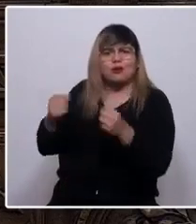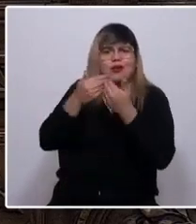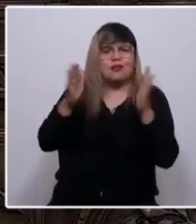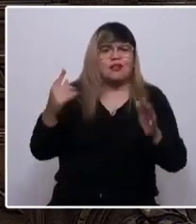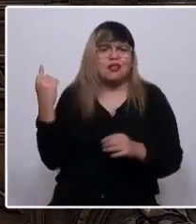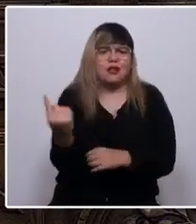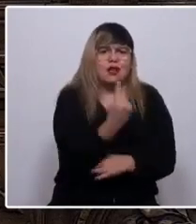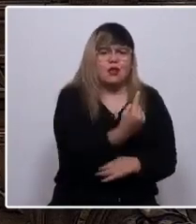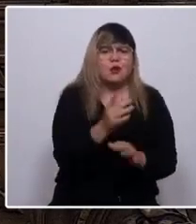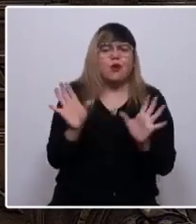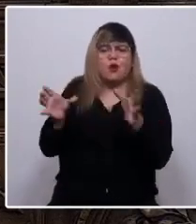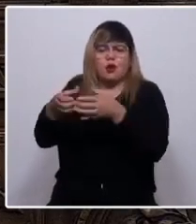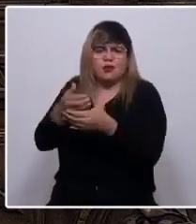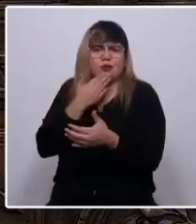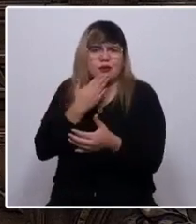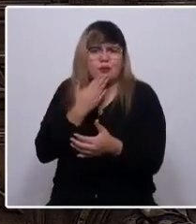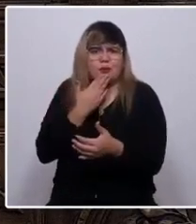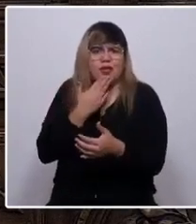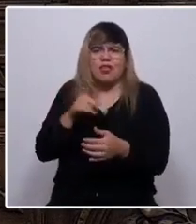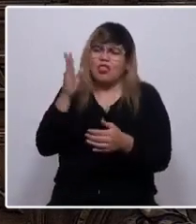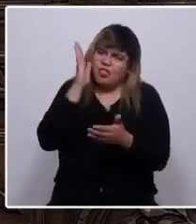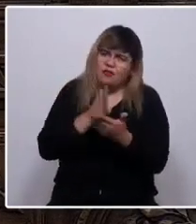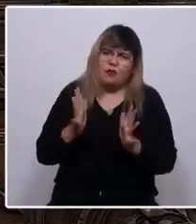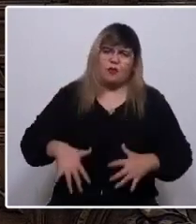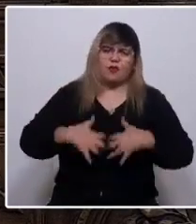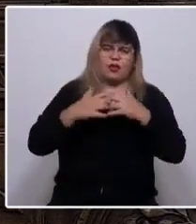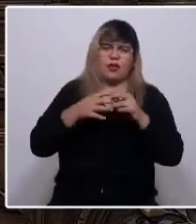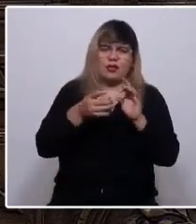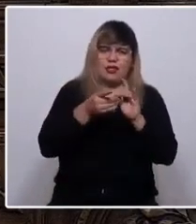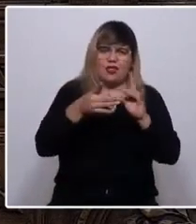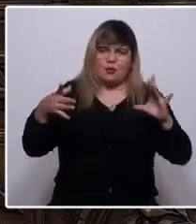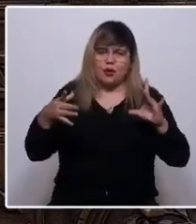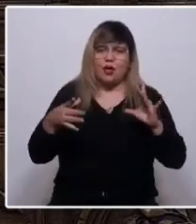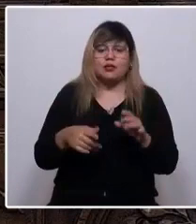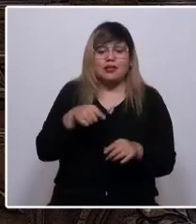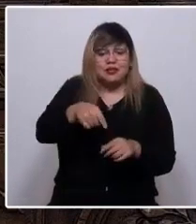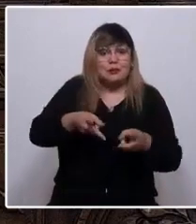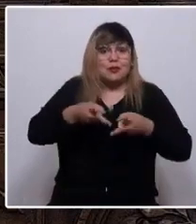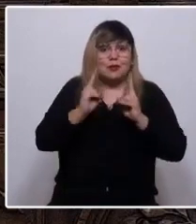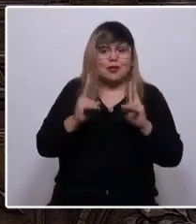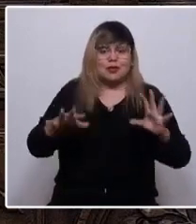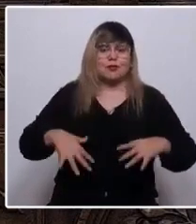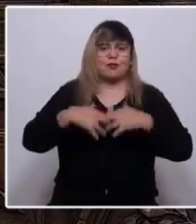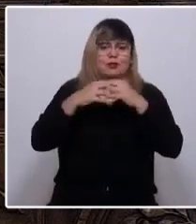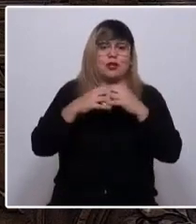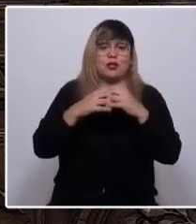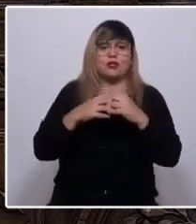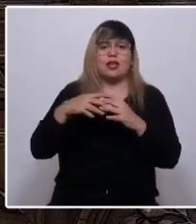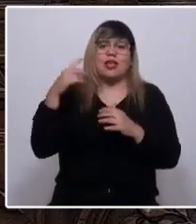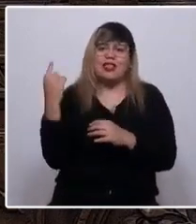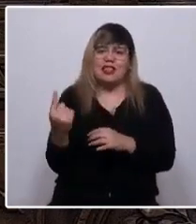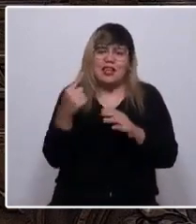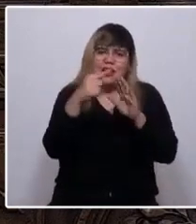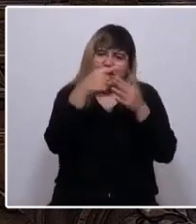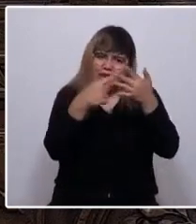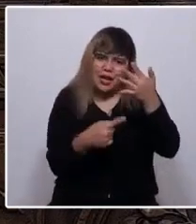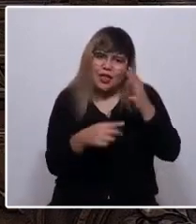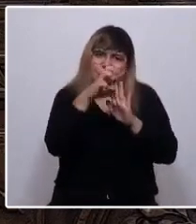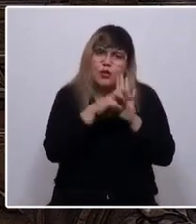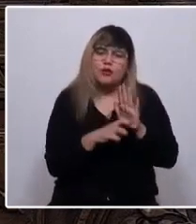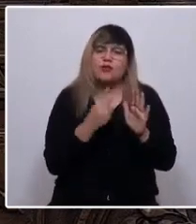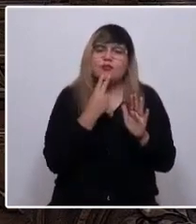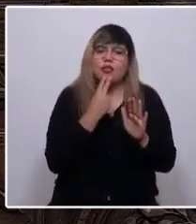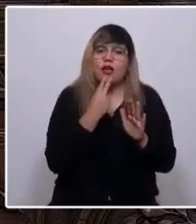individuales y colectivas. Debemos fortalecer nuestra democracia y que ésta permite y potencia el desarrollo de cada proyecto de vida, donde